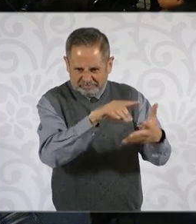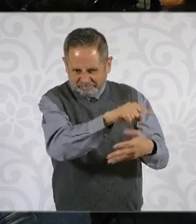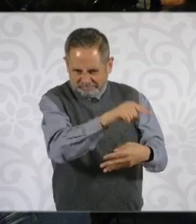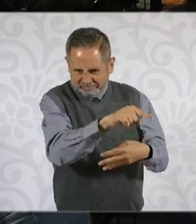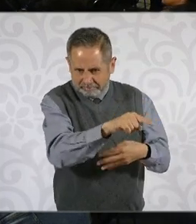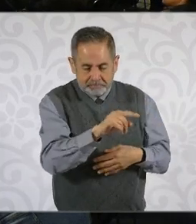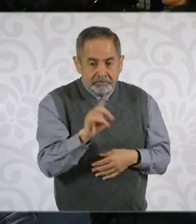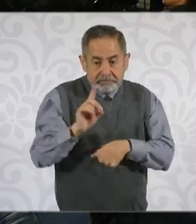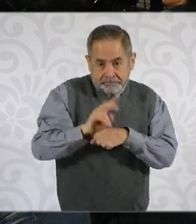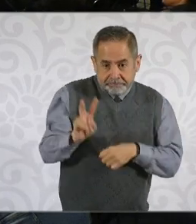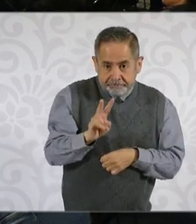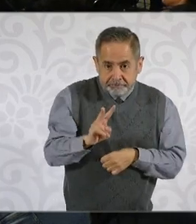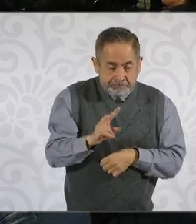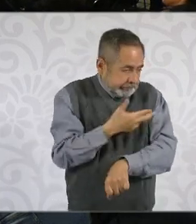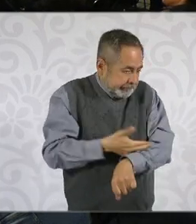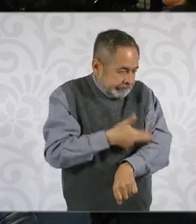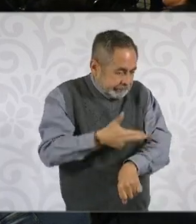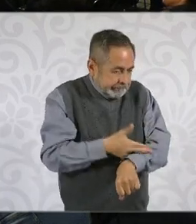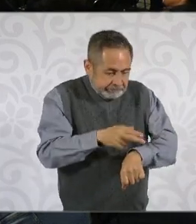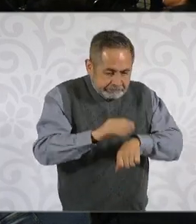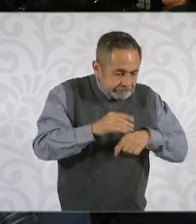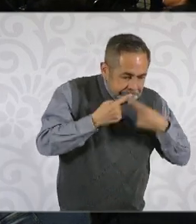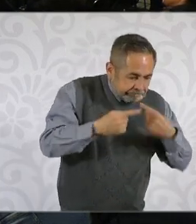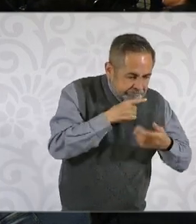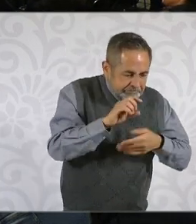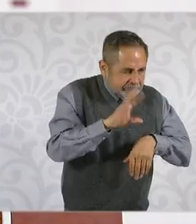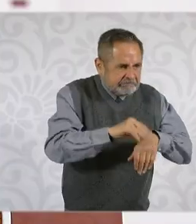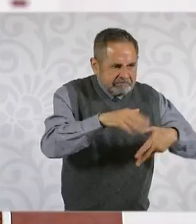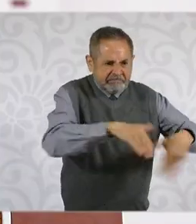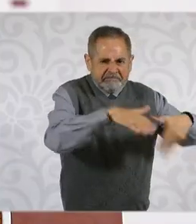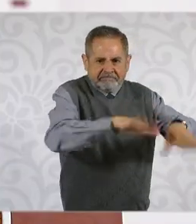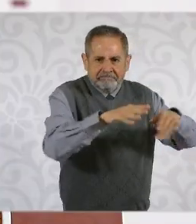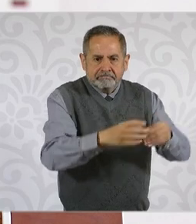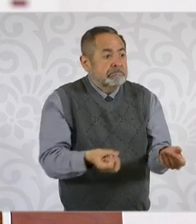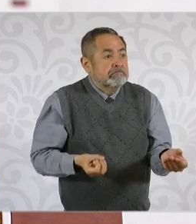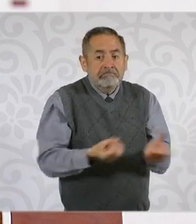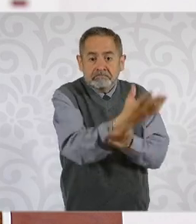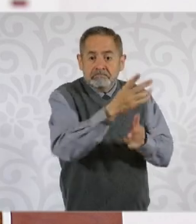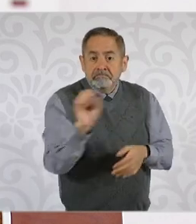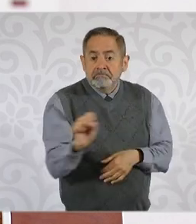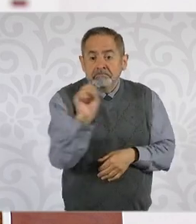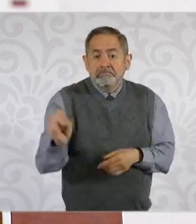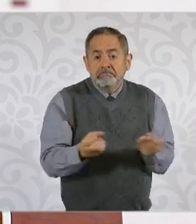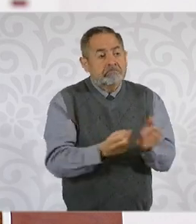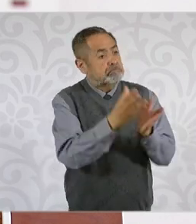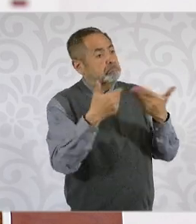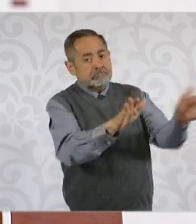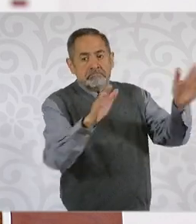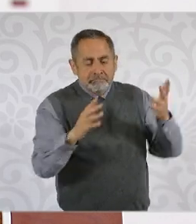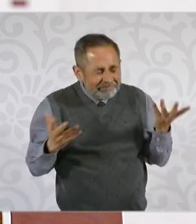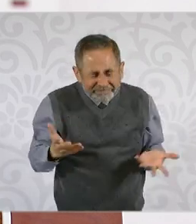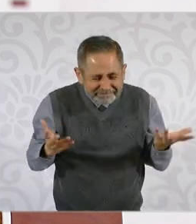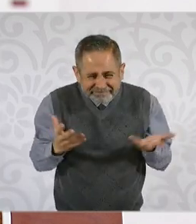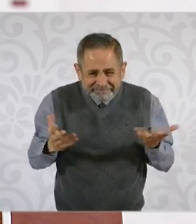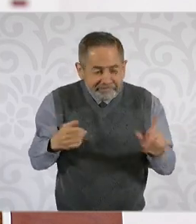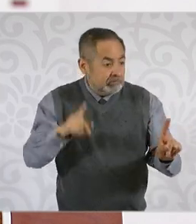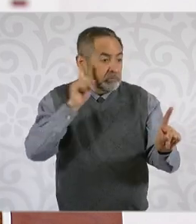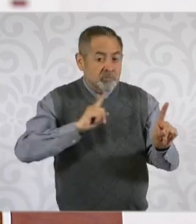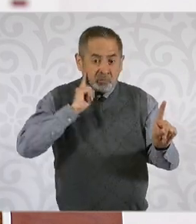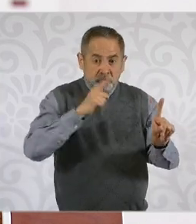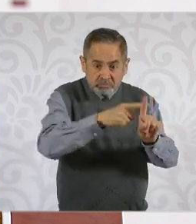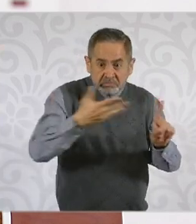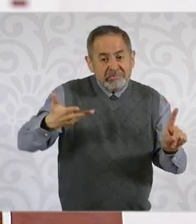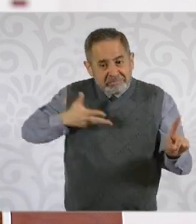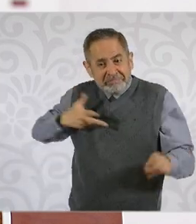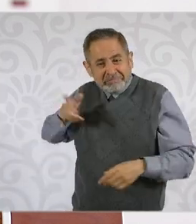funciones. liberaron a una mujer señalada como con todas las pruebas,